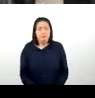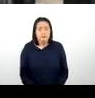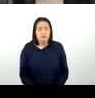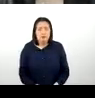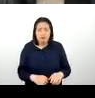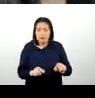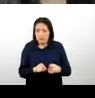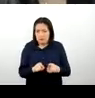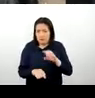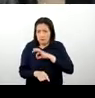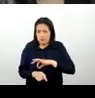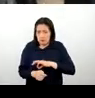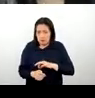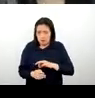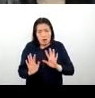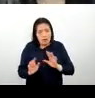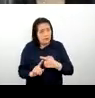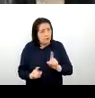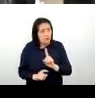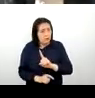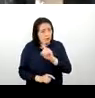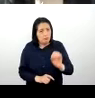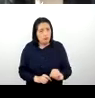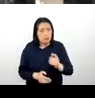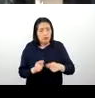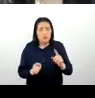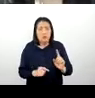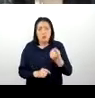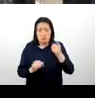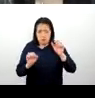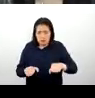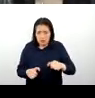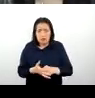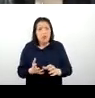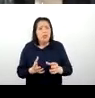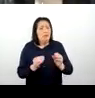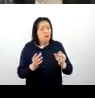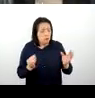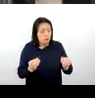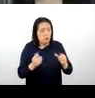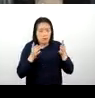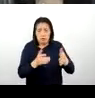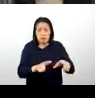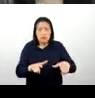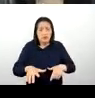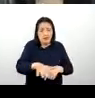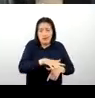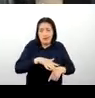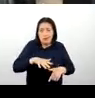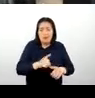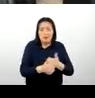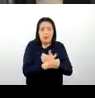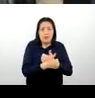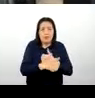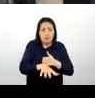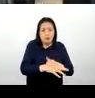está aprovechando, no al 100%, el único que se da un aprovechamiento alto de estos lugares es la Pampa de Yacucho, el Complejo